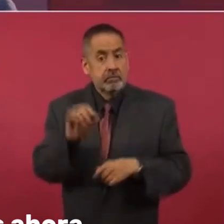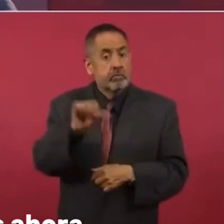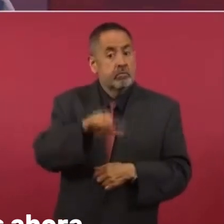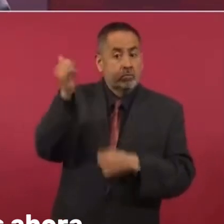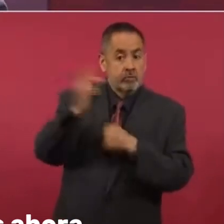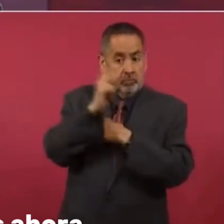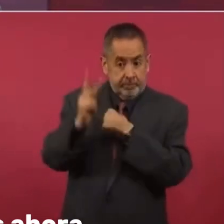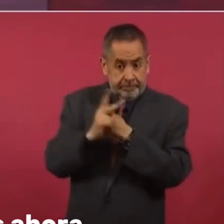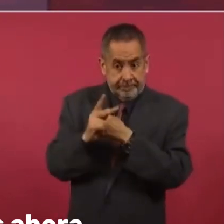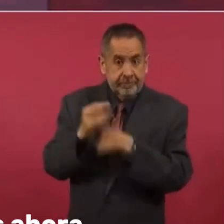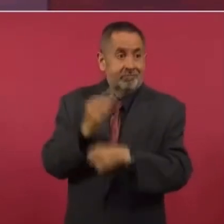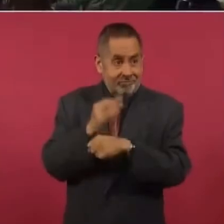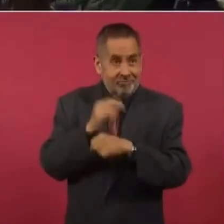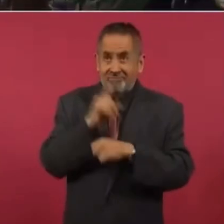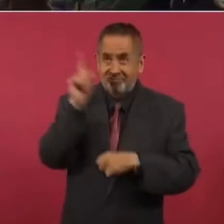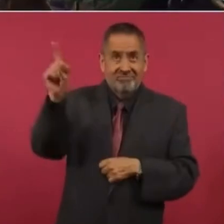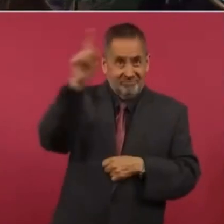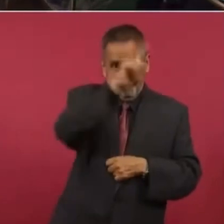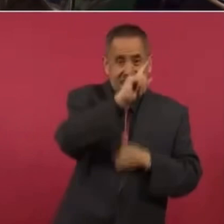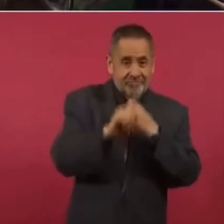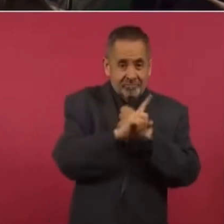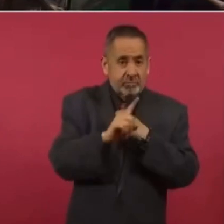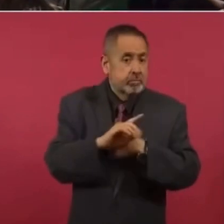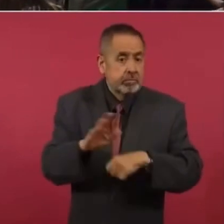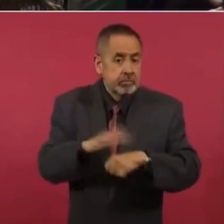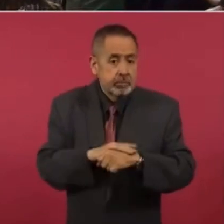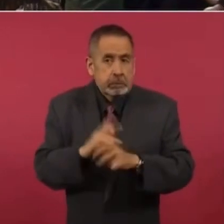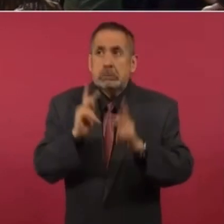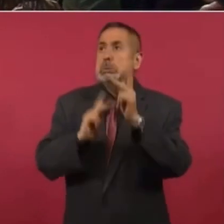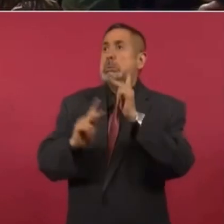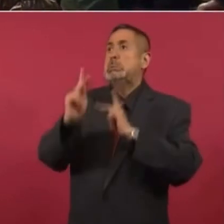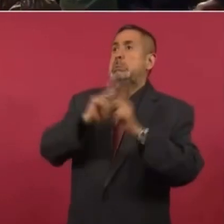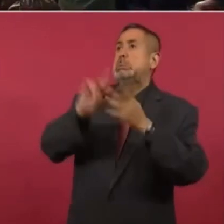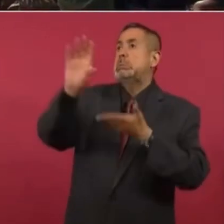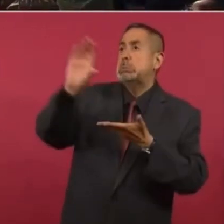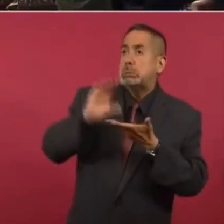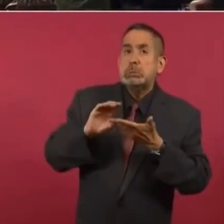por eso tienen problemas ahora, porque